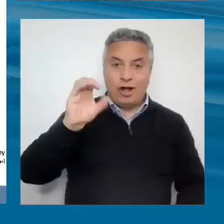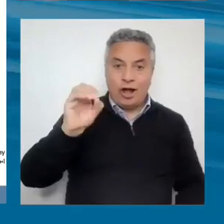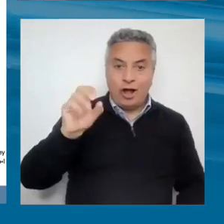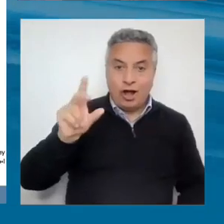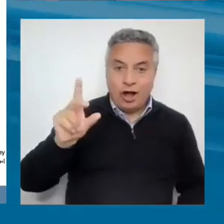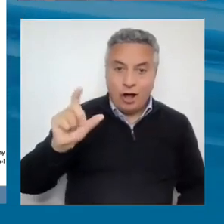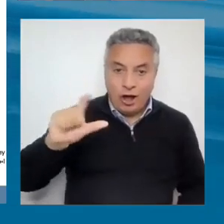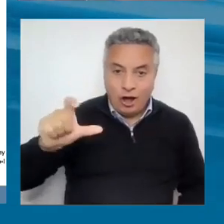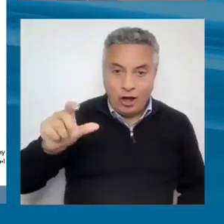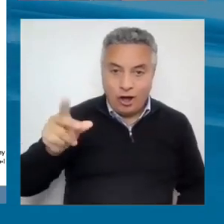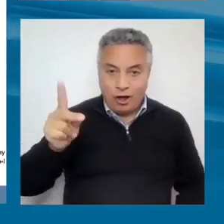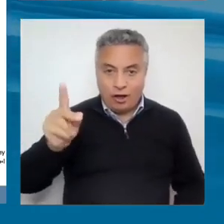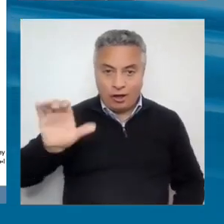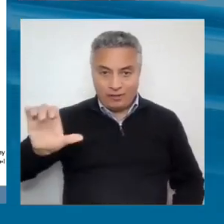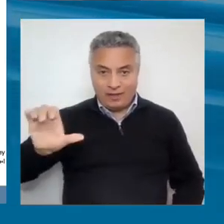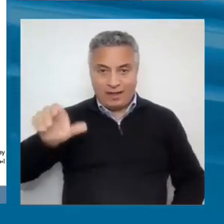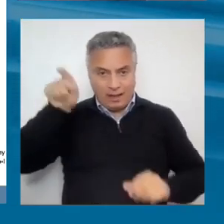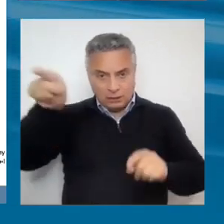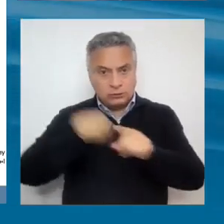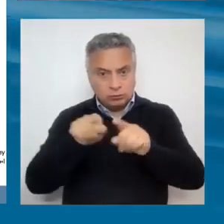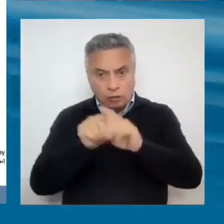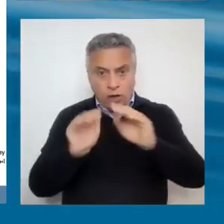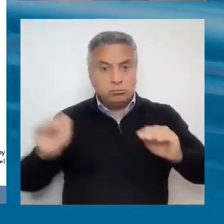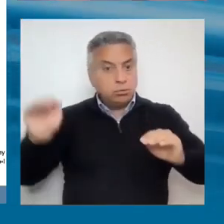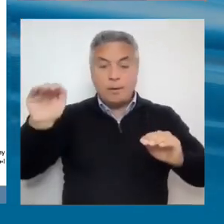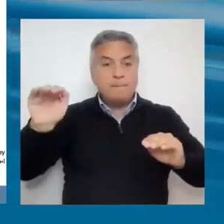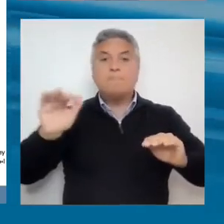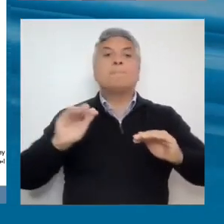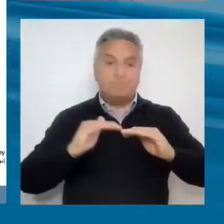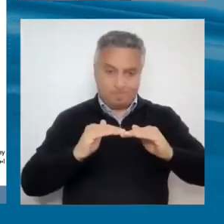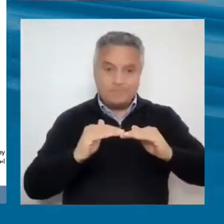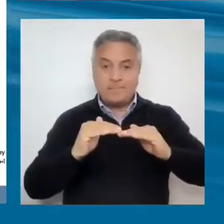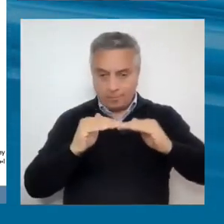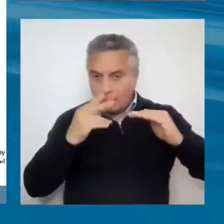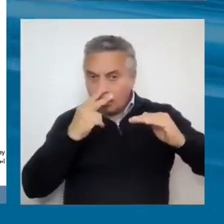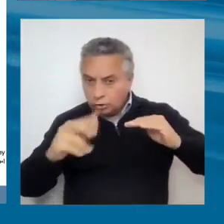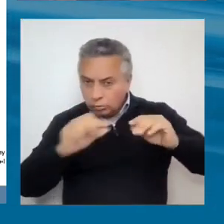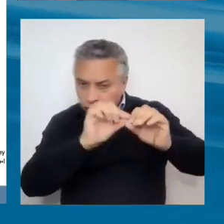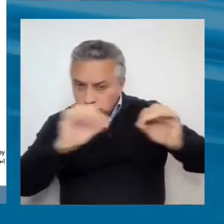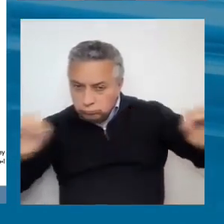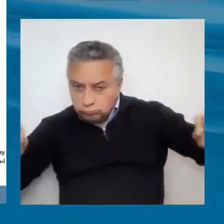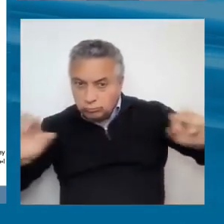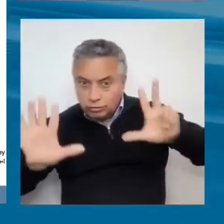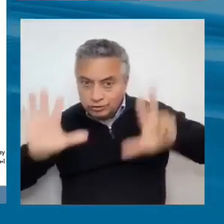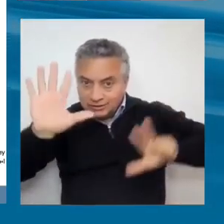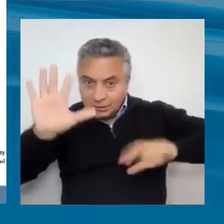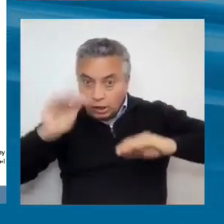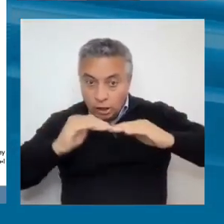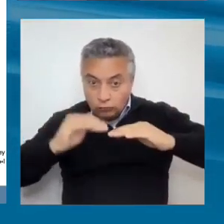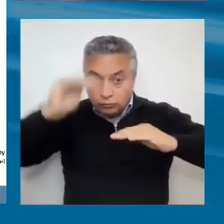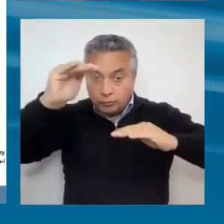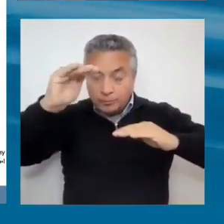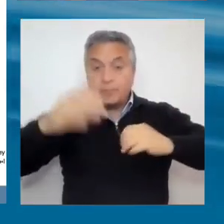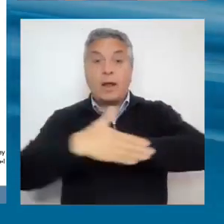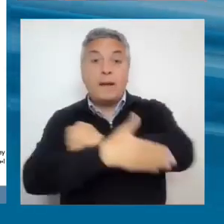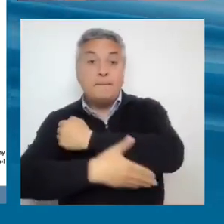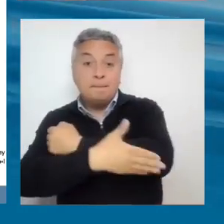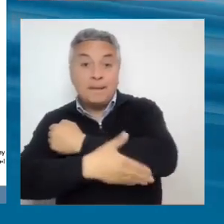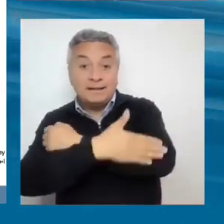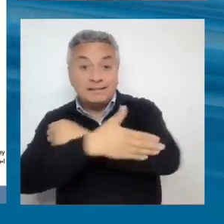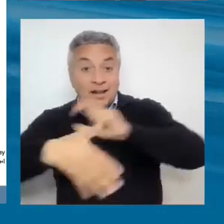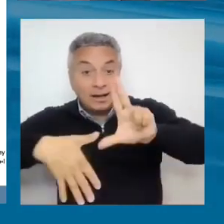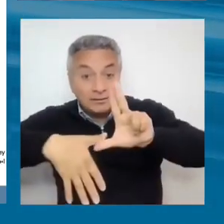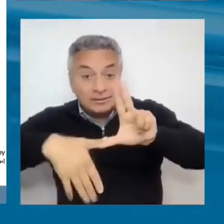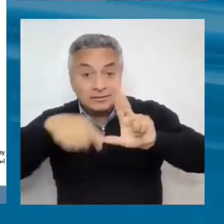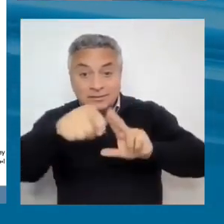de altos ingresos, se sitúan por encima del percentil 85, mientras que todos los países latinoamericanos, que son las líneas verdes, diferentes años,